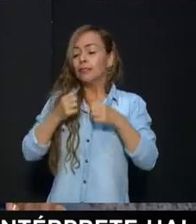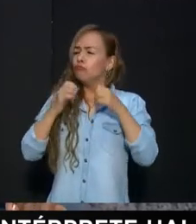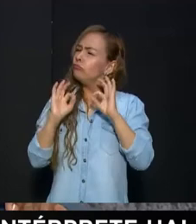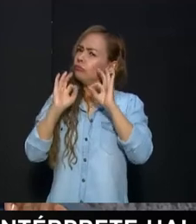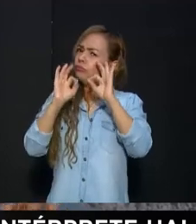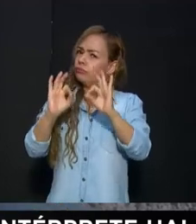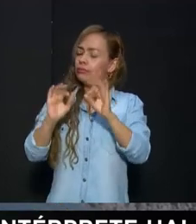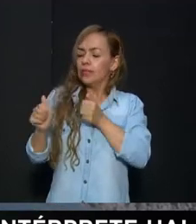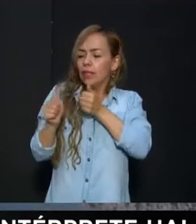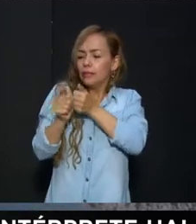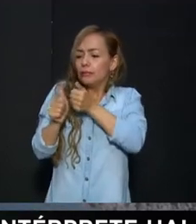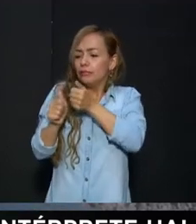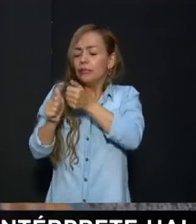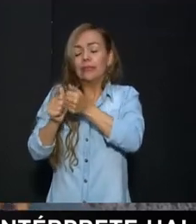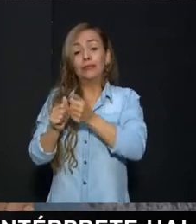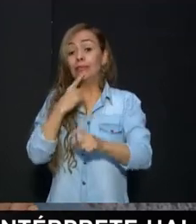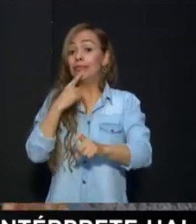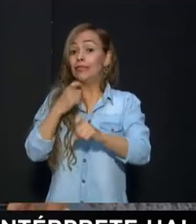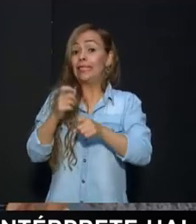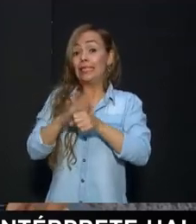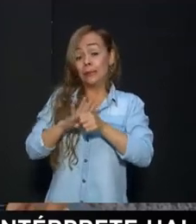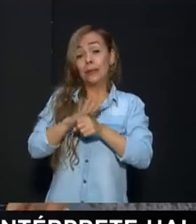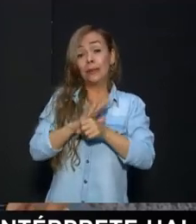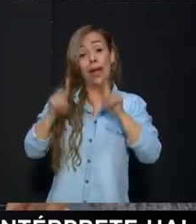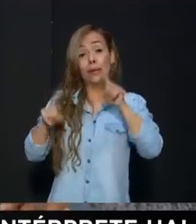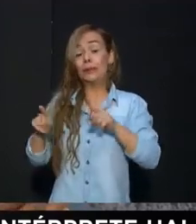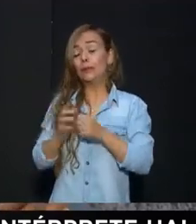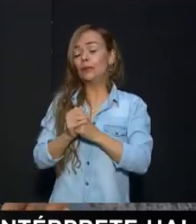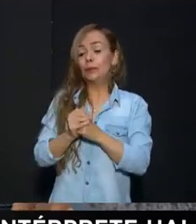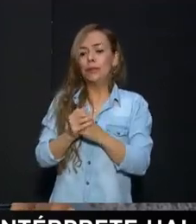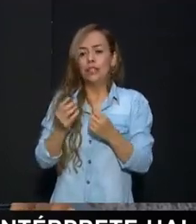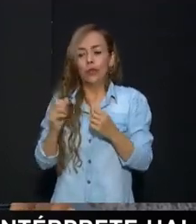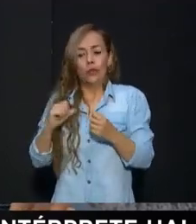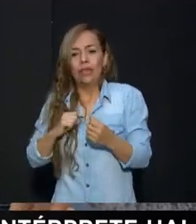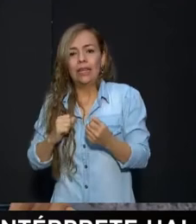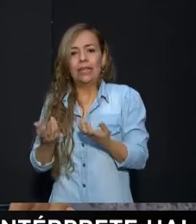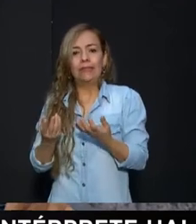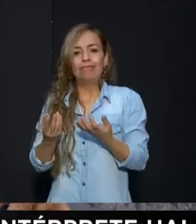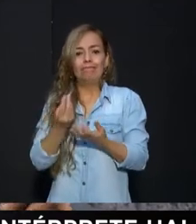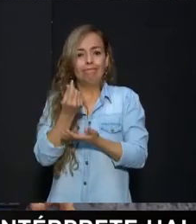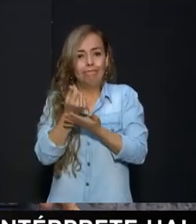proceso Y acompañamiento Con las uñas Con las uñas Pero con mucha dedicación Sí